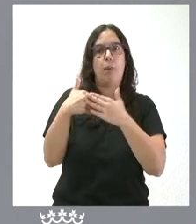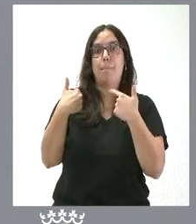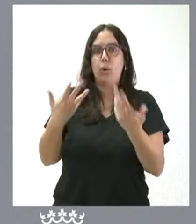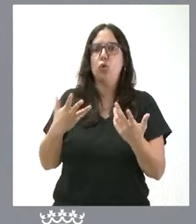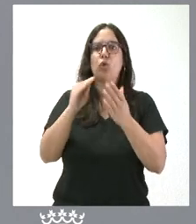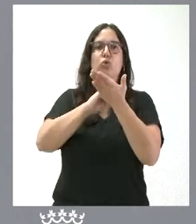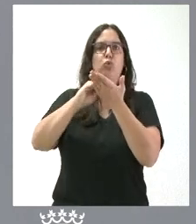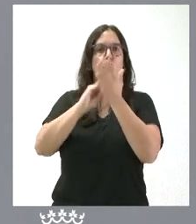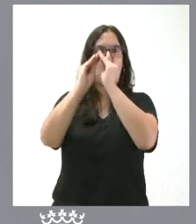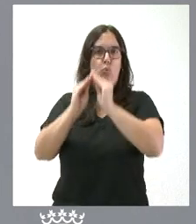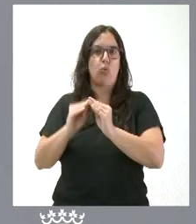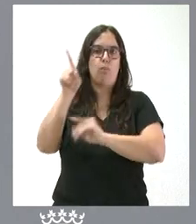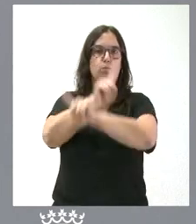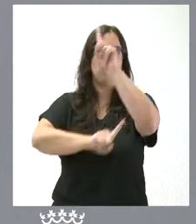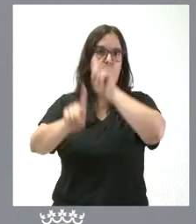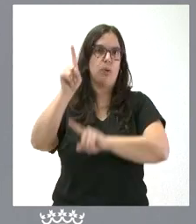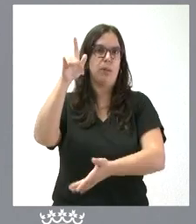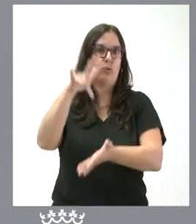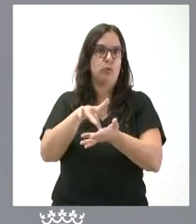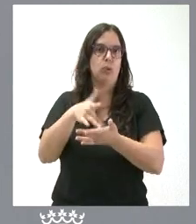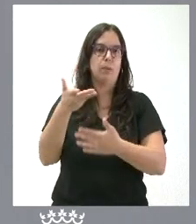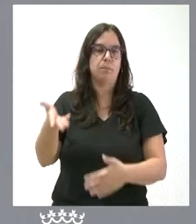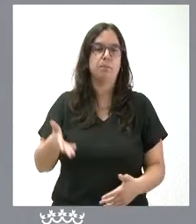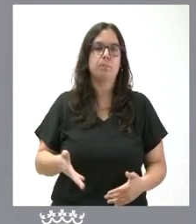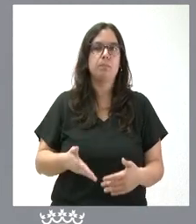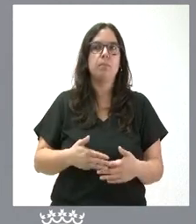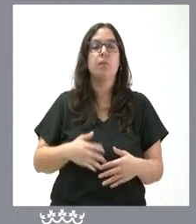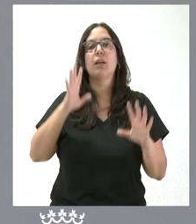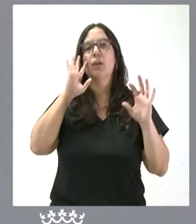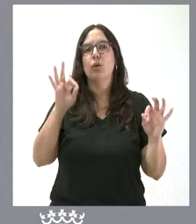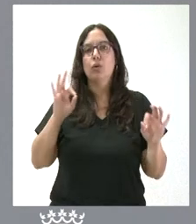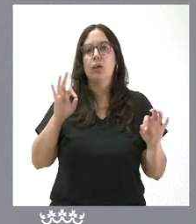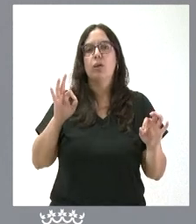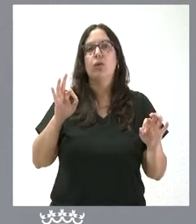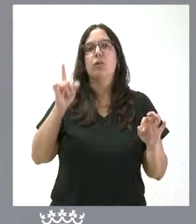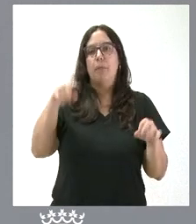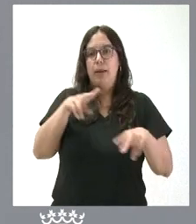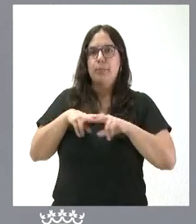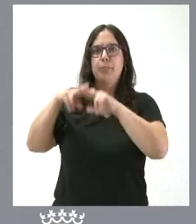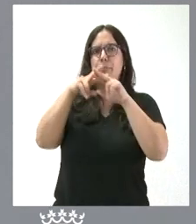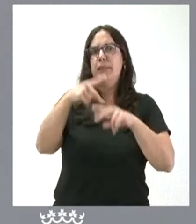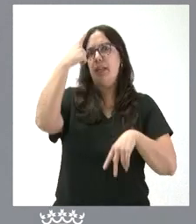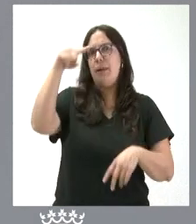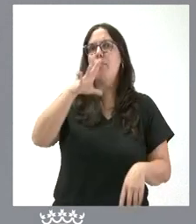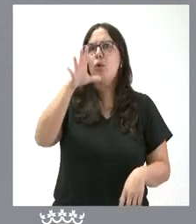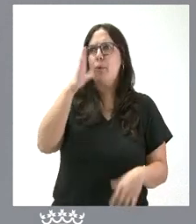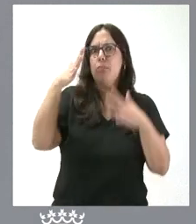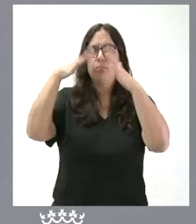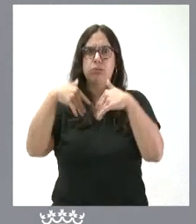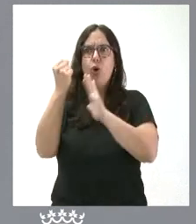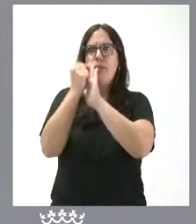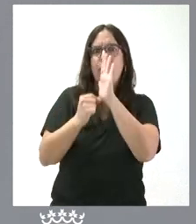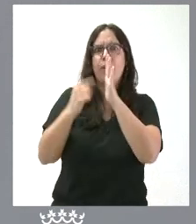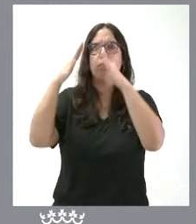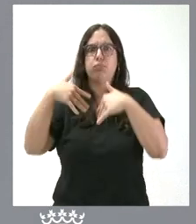solucionar este problema que se ha planteado, sin perjuicio, lógicamente, de examinar cuáles son las causas y las condiciones